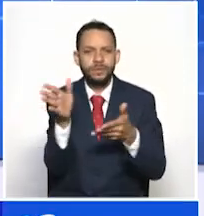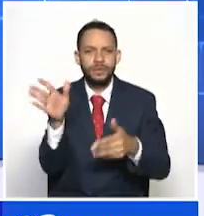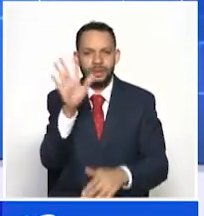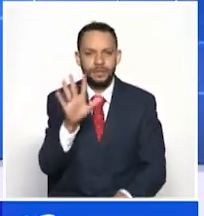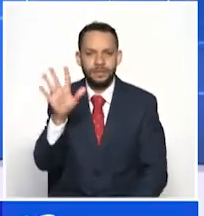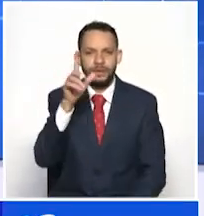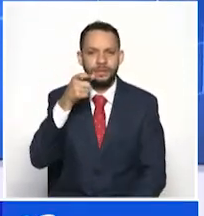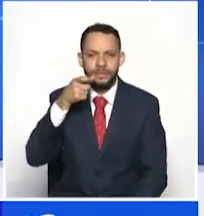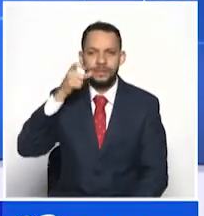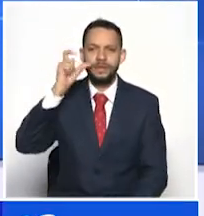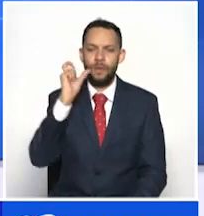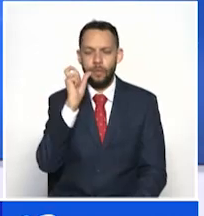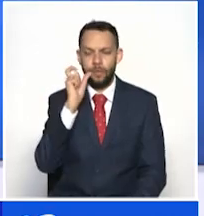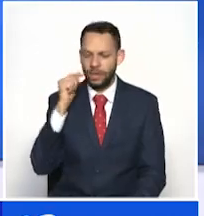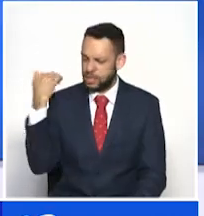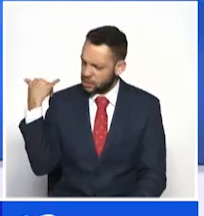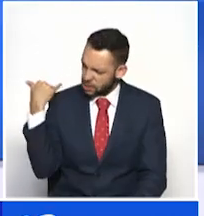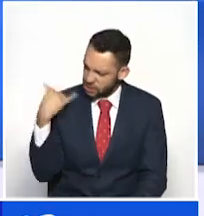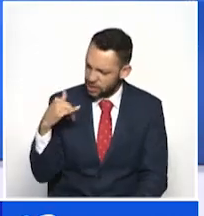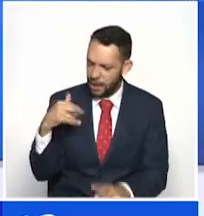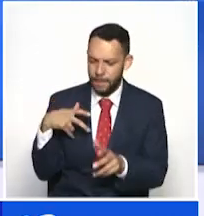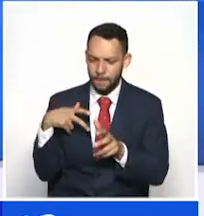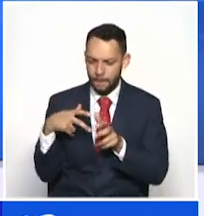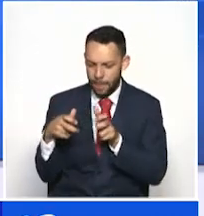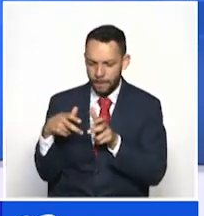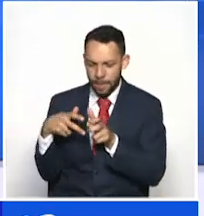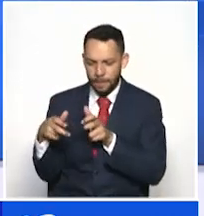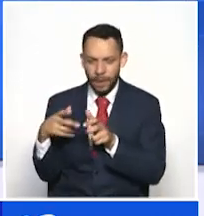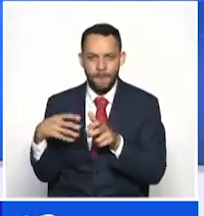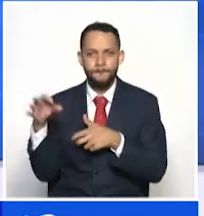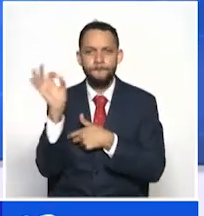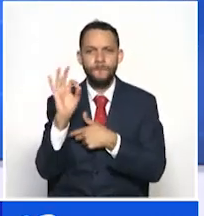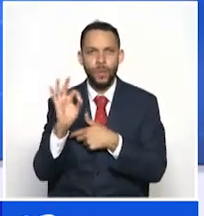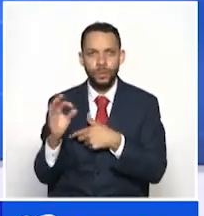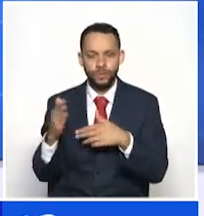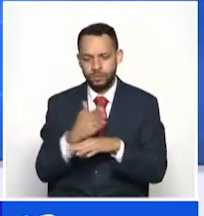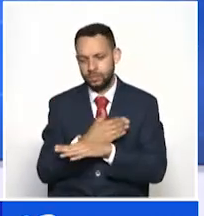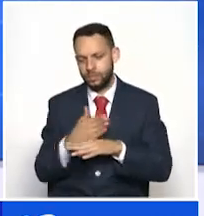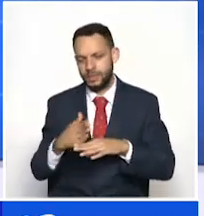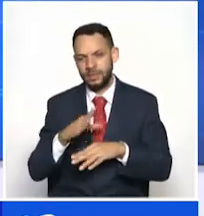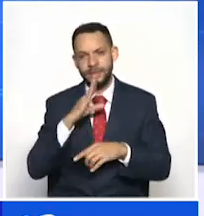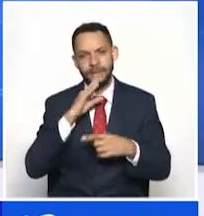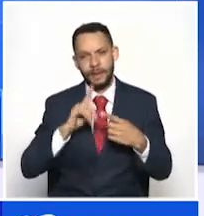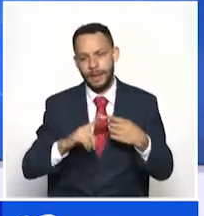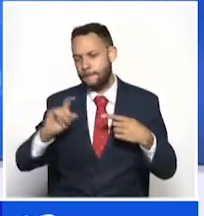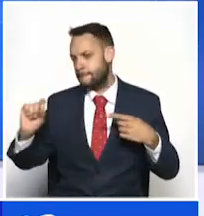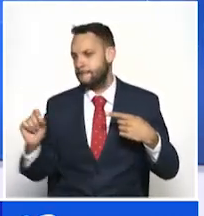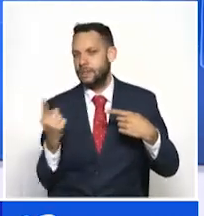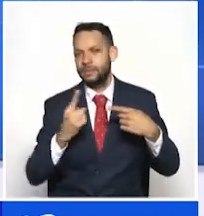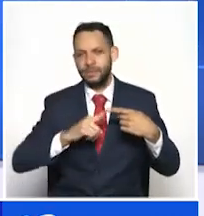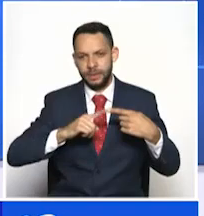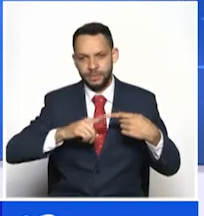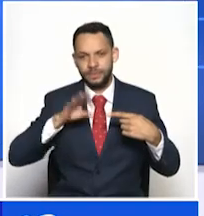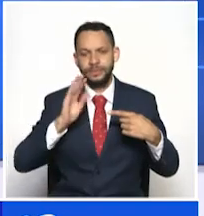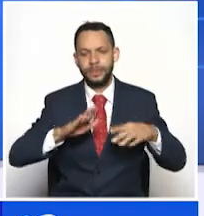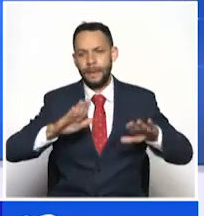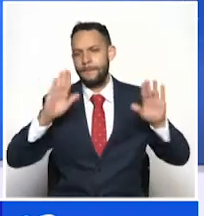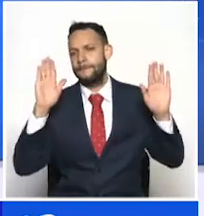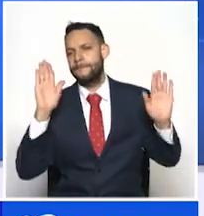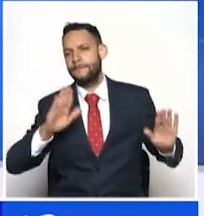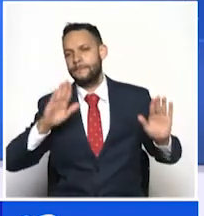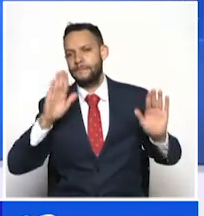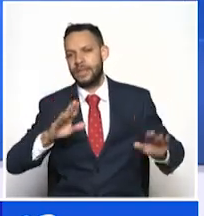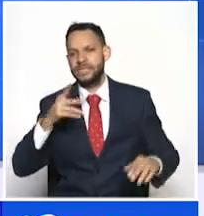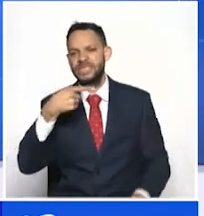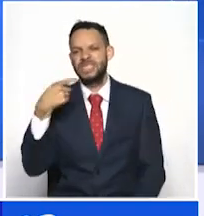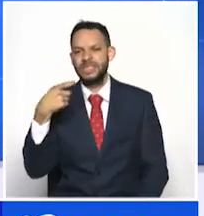hasta el momento llevan más porcentaje de vacunación en su población. En primer lugar, Belalcázar con el 100%